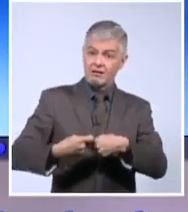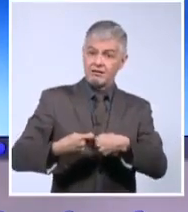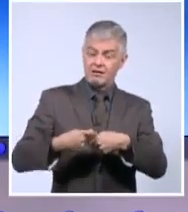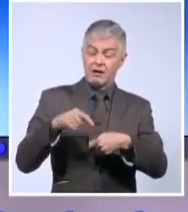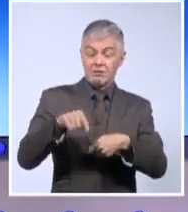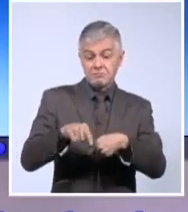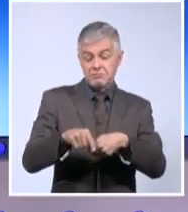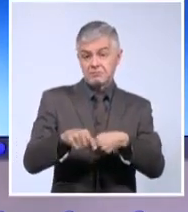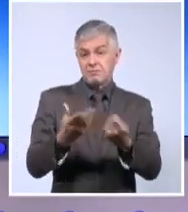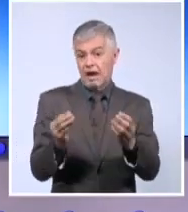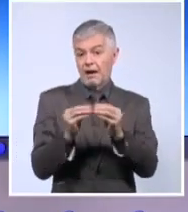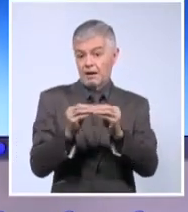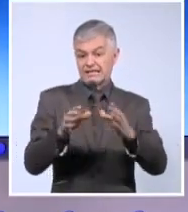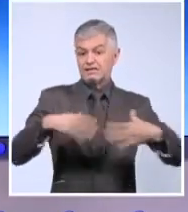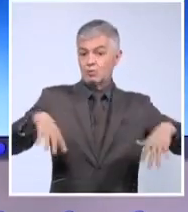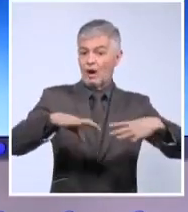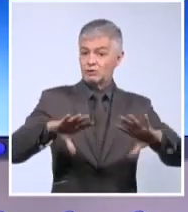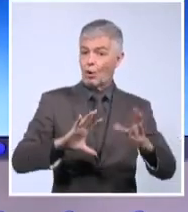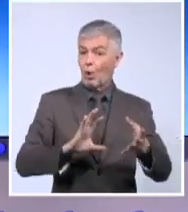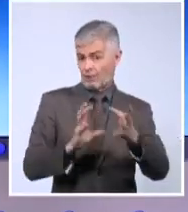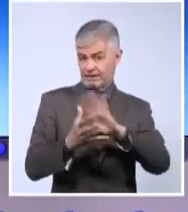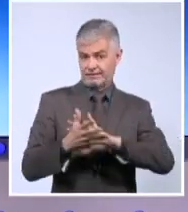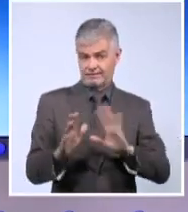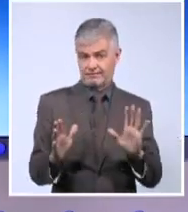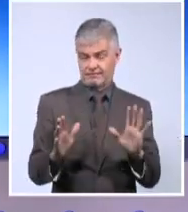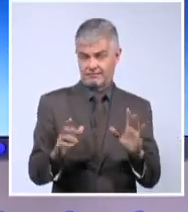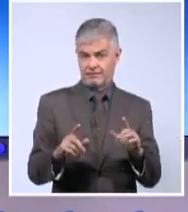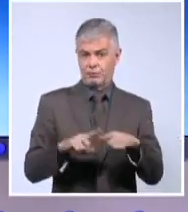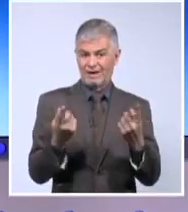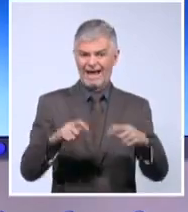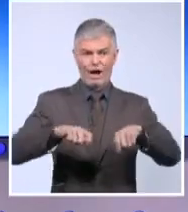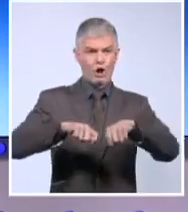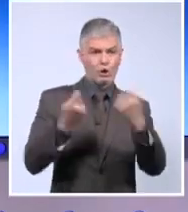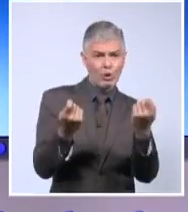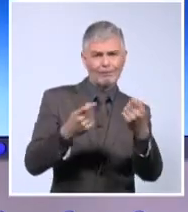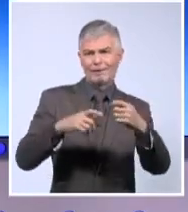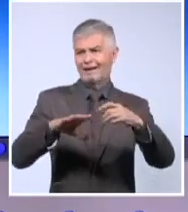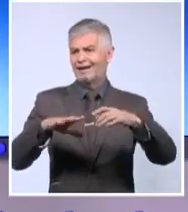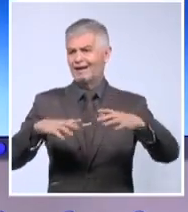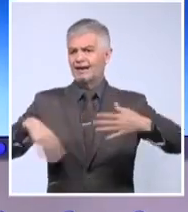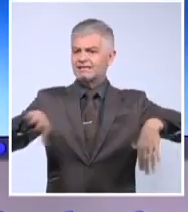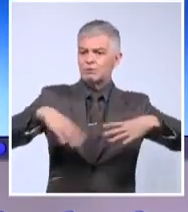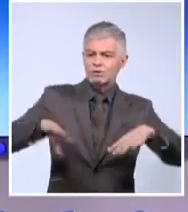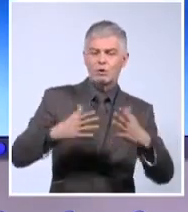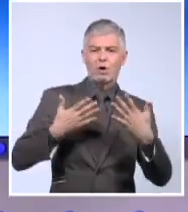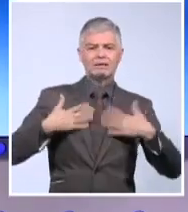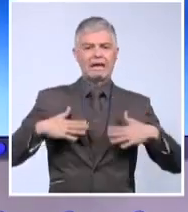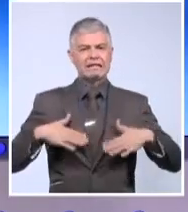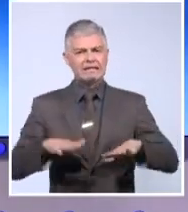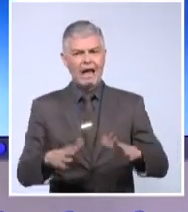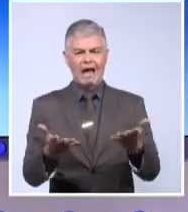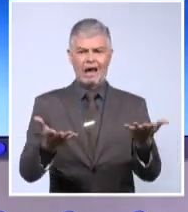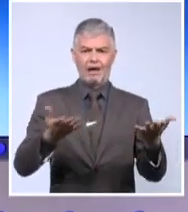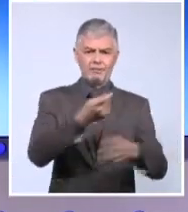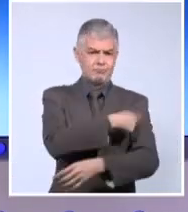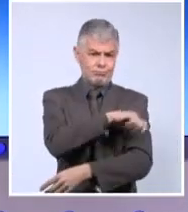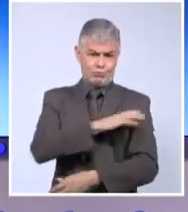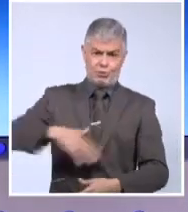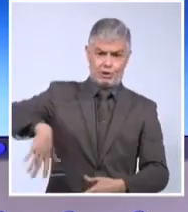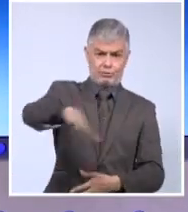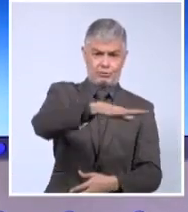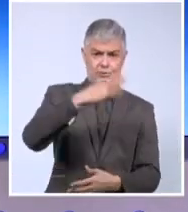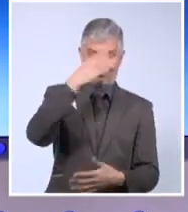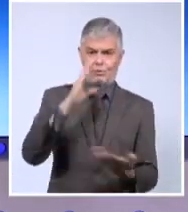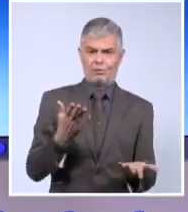particularmente compleja. Por lo que significa romper con el orden, con la tranquilidad ciudadana. Pero desde Estados